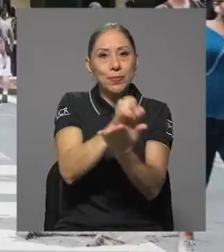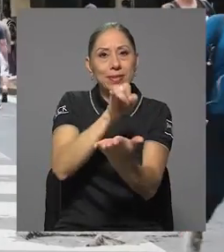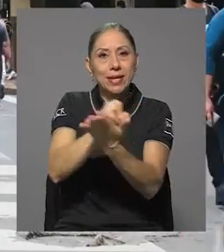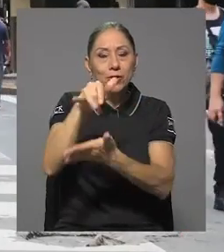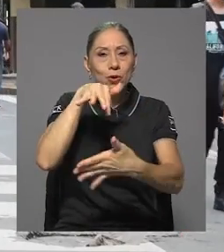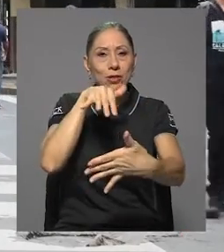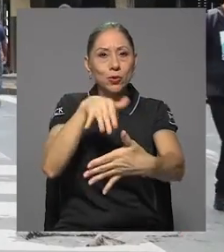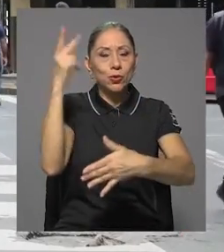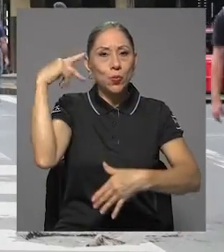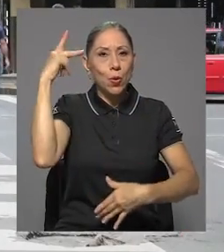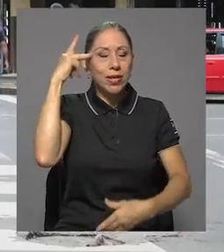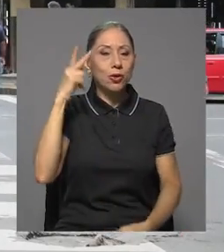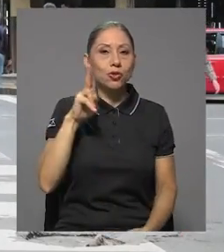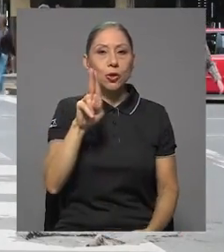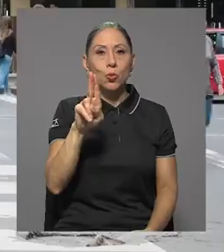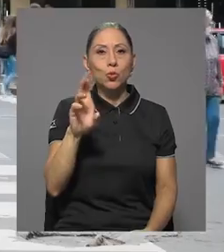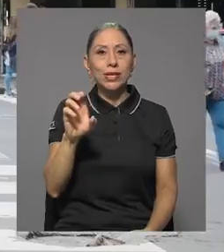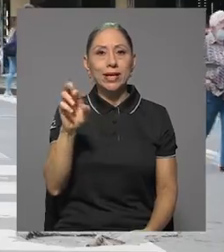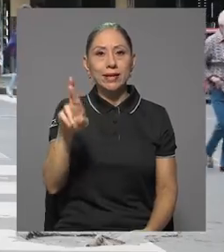de la UCR.